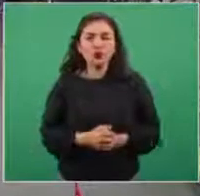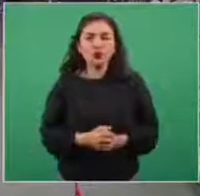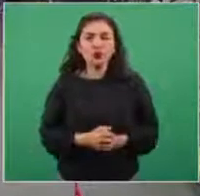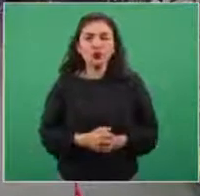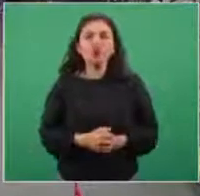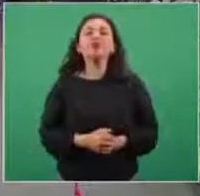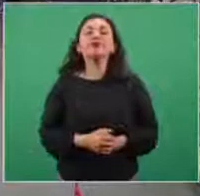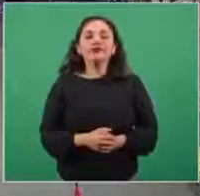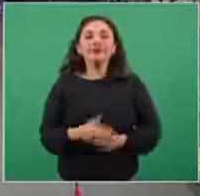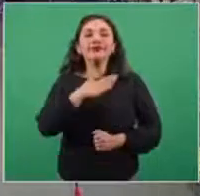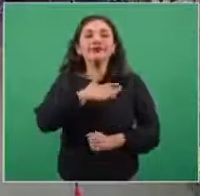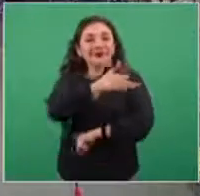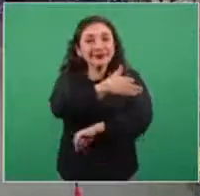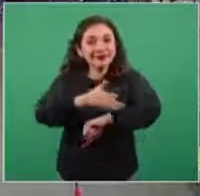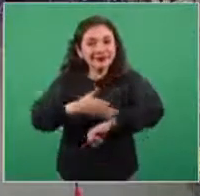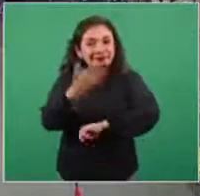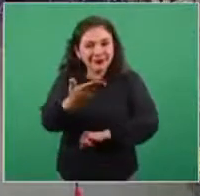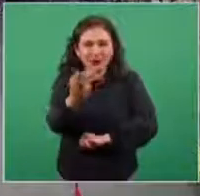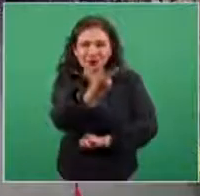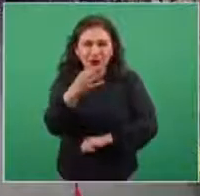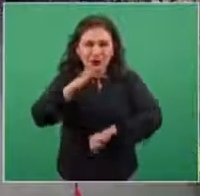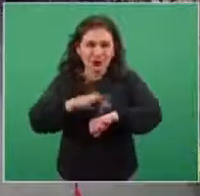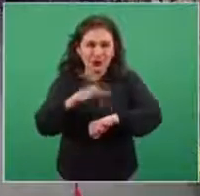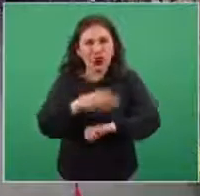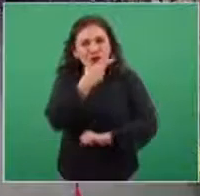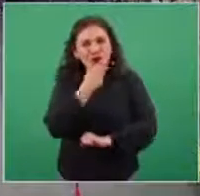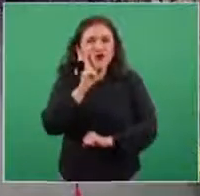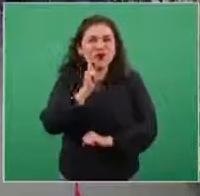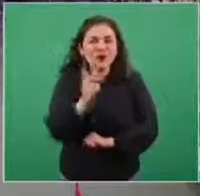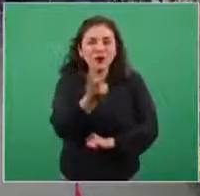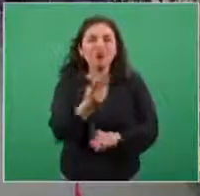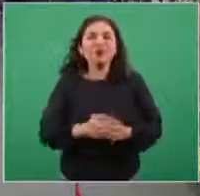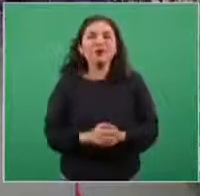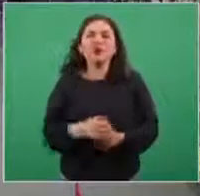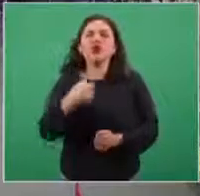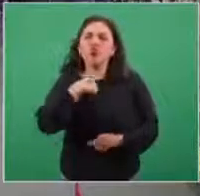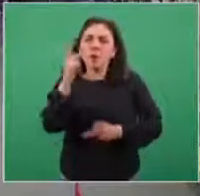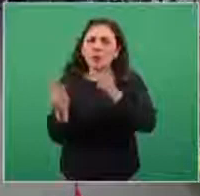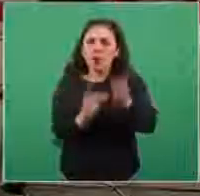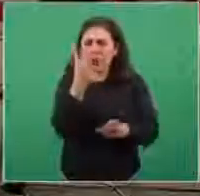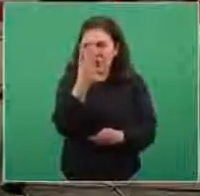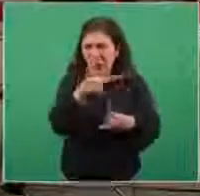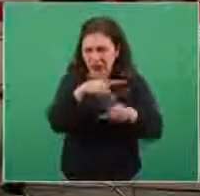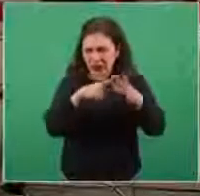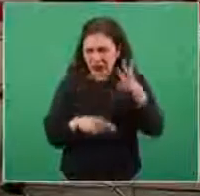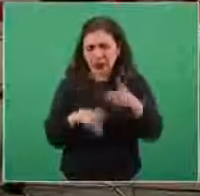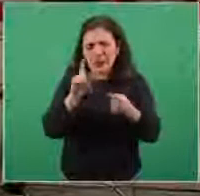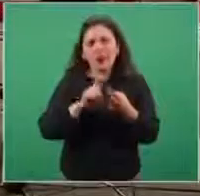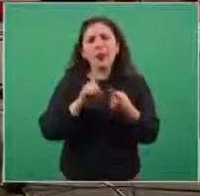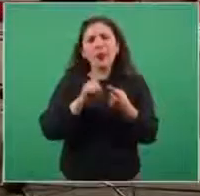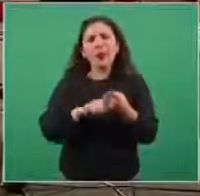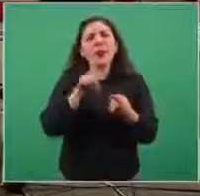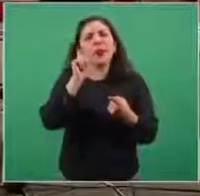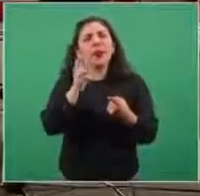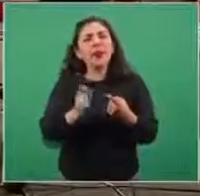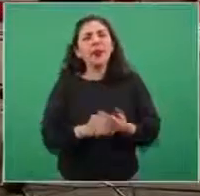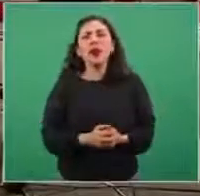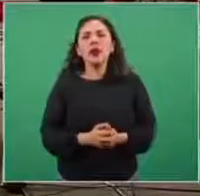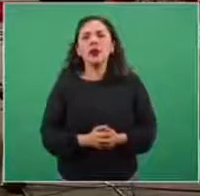Muy buenas tardes, doctor, doctora. Quiero hacerle tres preguntas, si me lo permite. Uno tiene que ver,